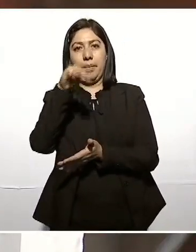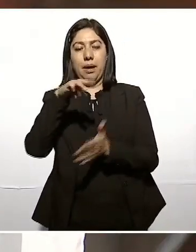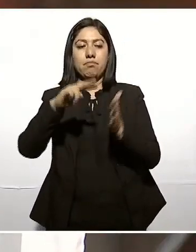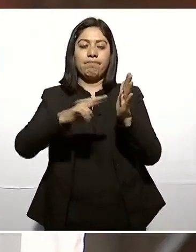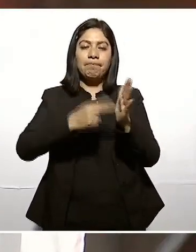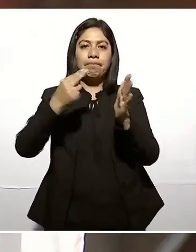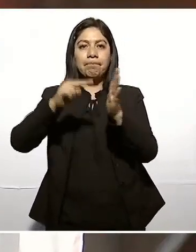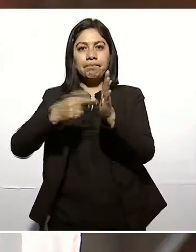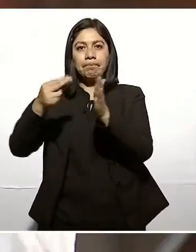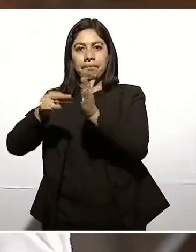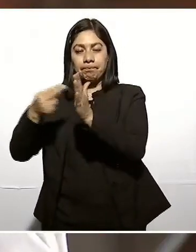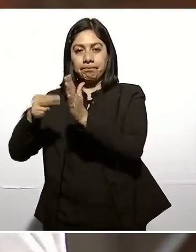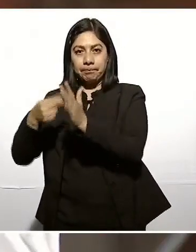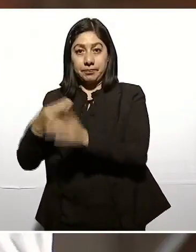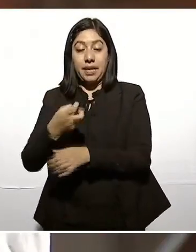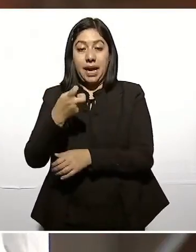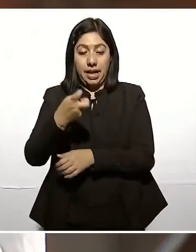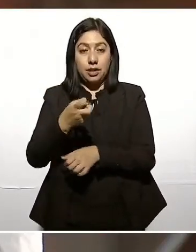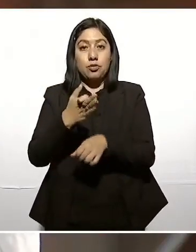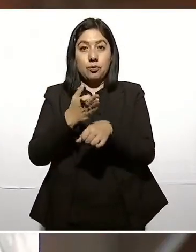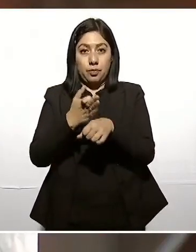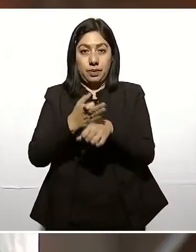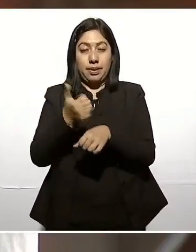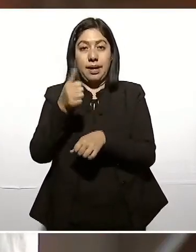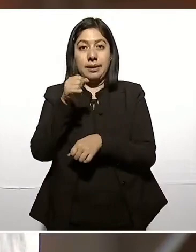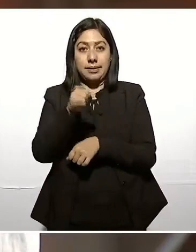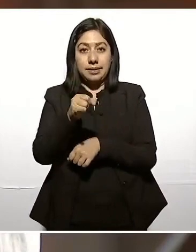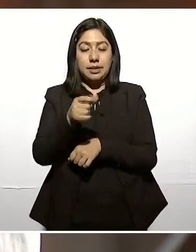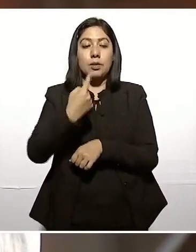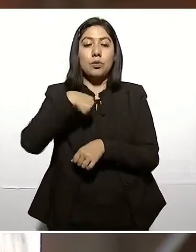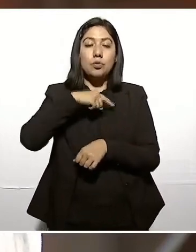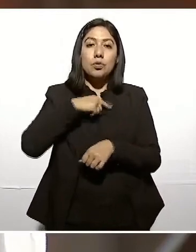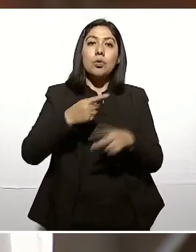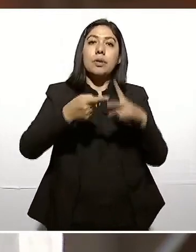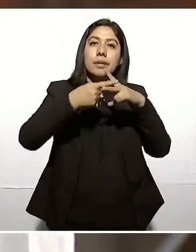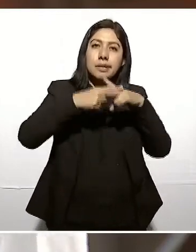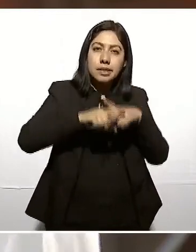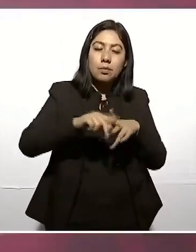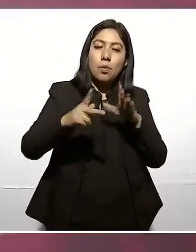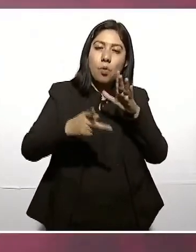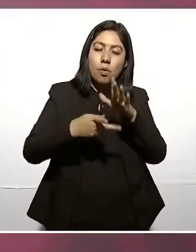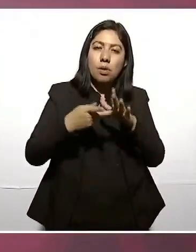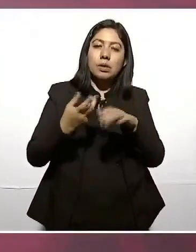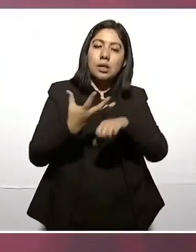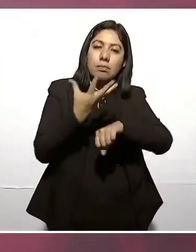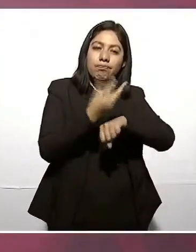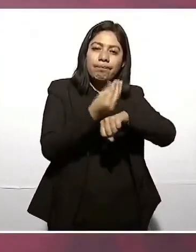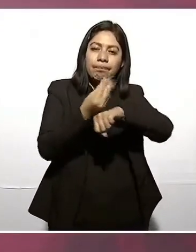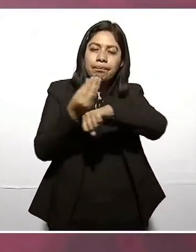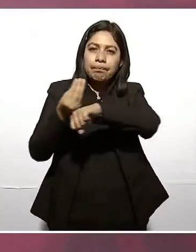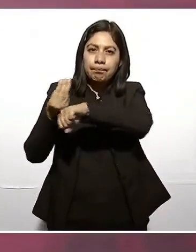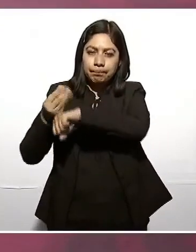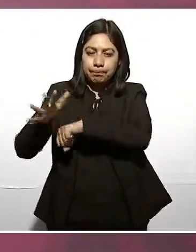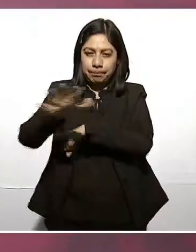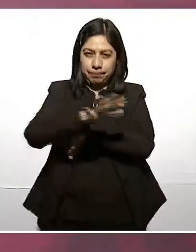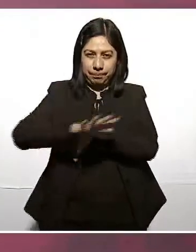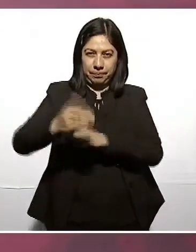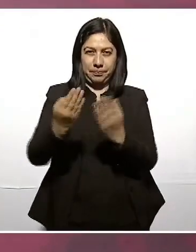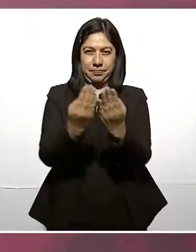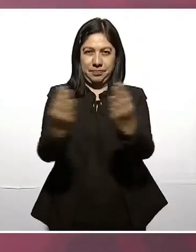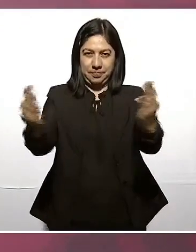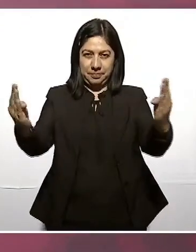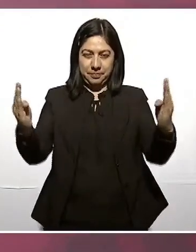Por eso, así como estamos iniciando la restauración de este fuerte,